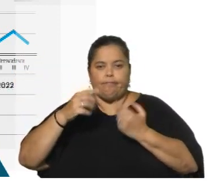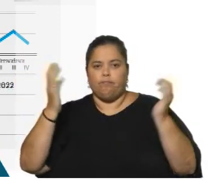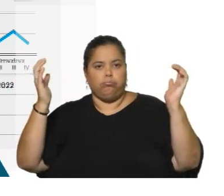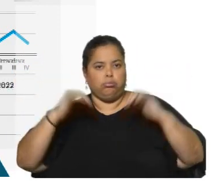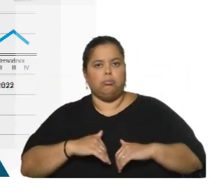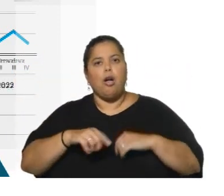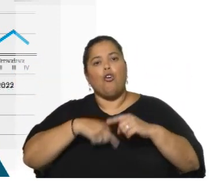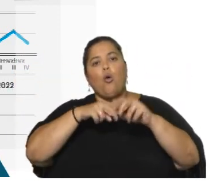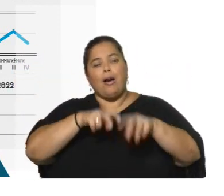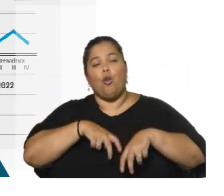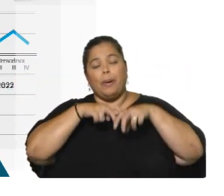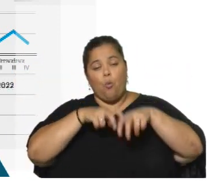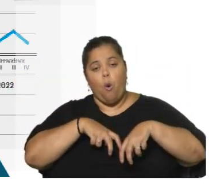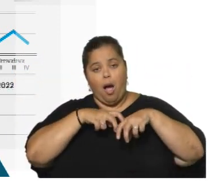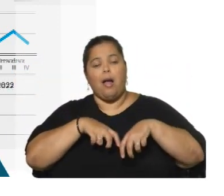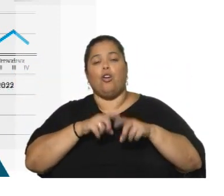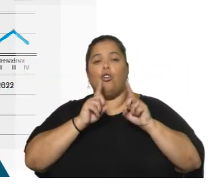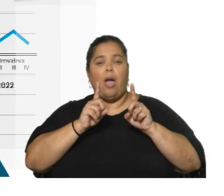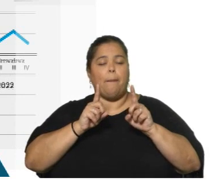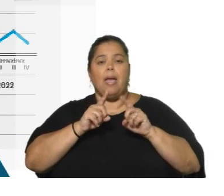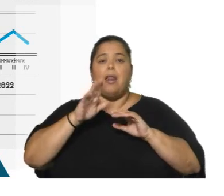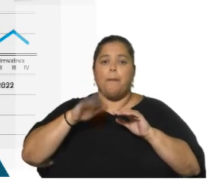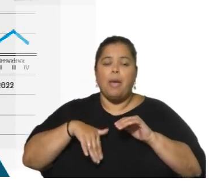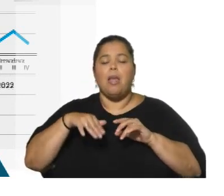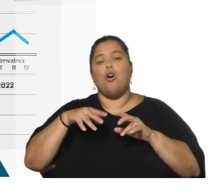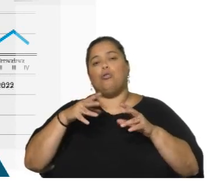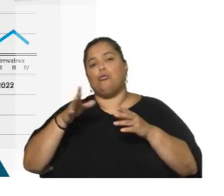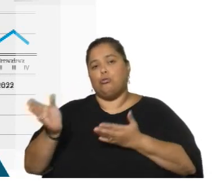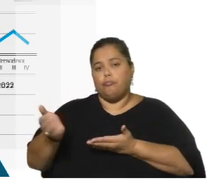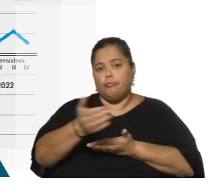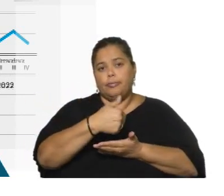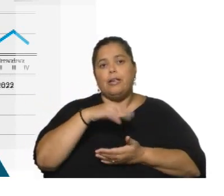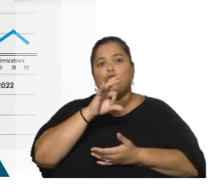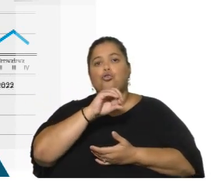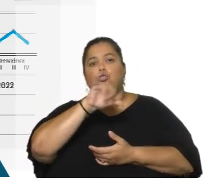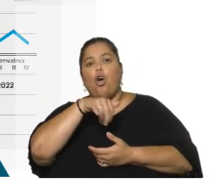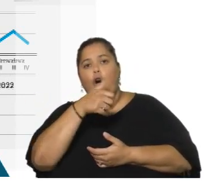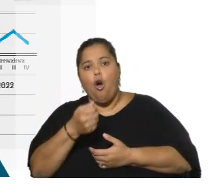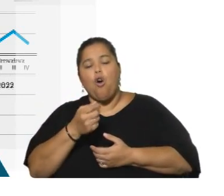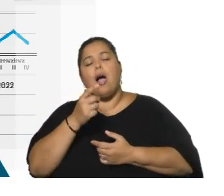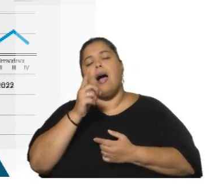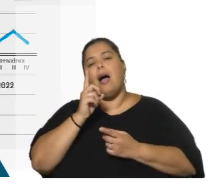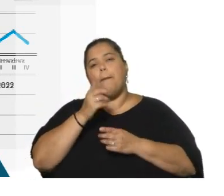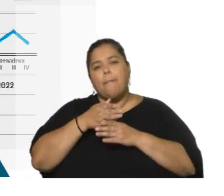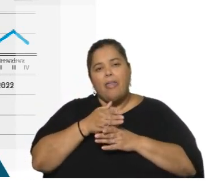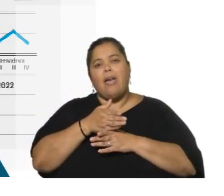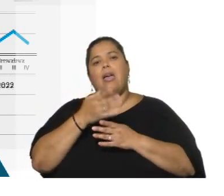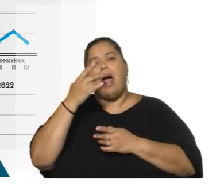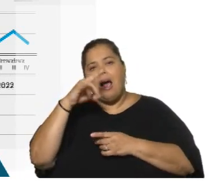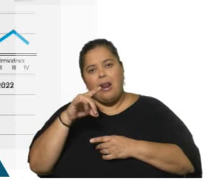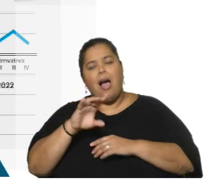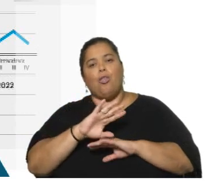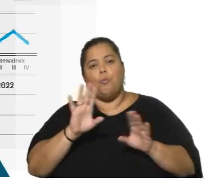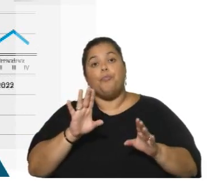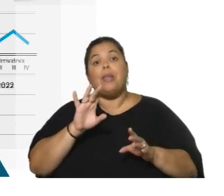fuerte en la soja y la extracción de ganado, menor demanda por madera, es lo que está detrás de ese dato global. El agro de los rubros con mayor peso, el único